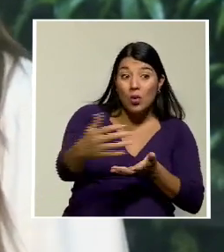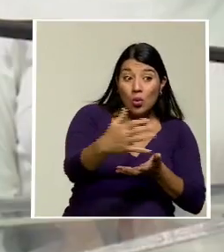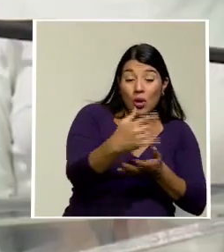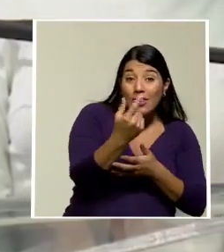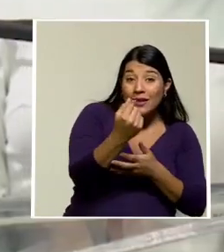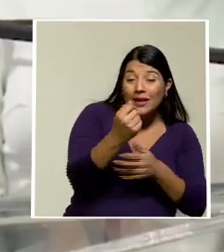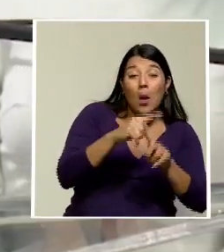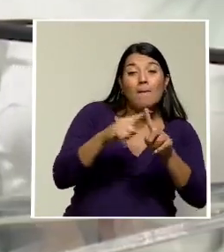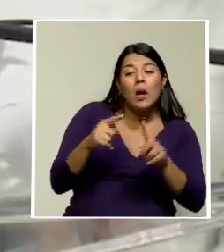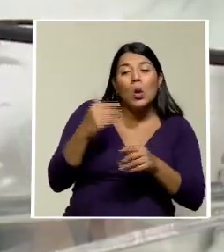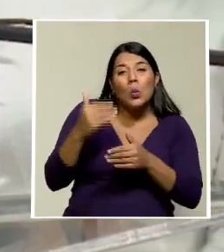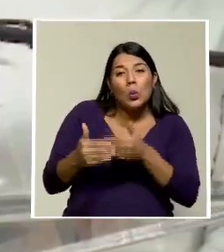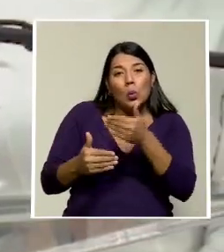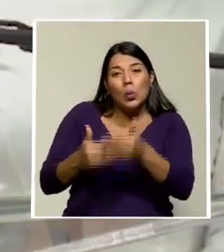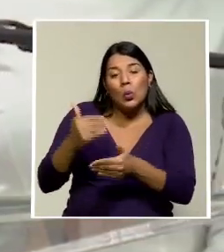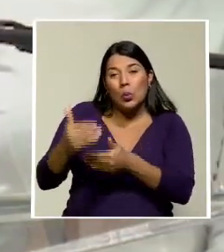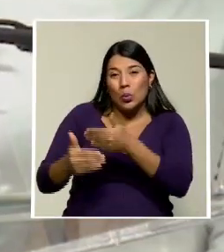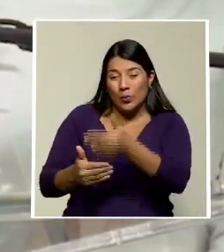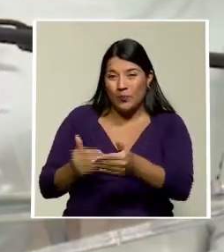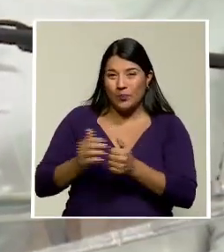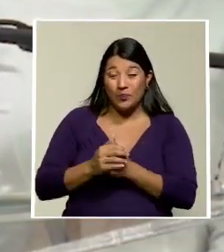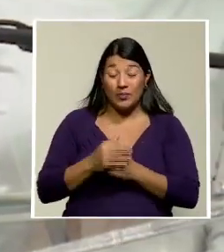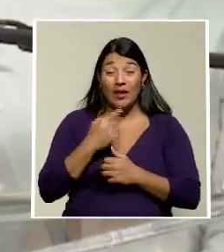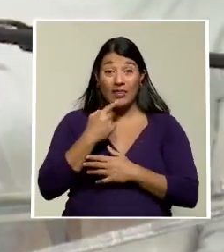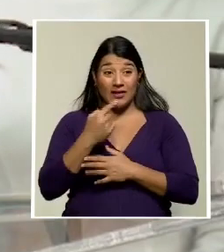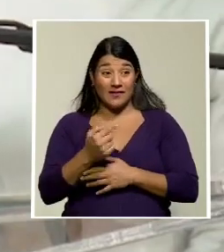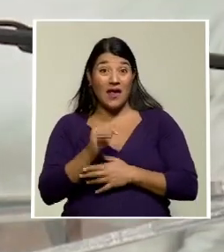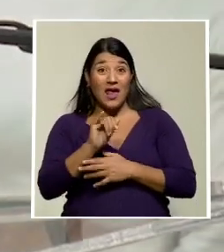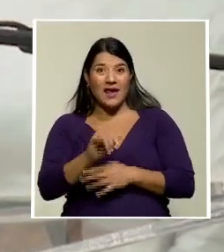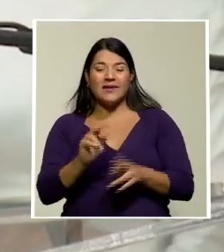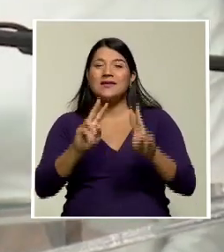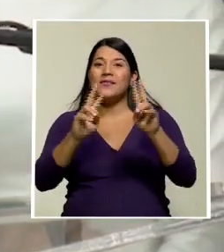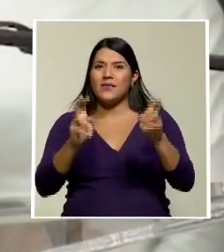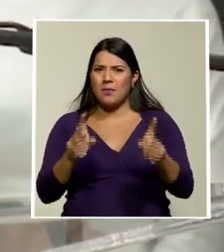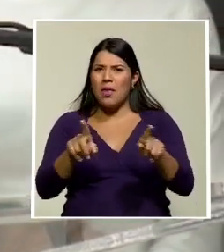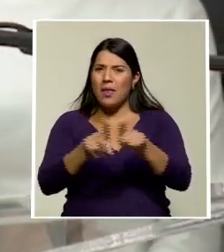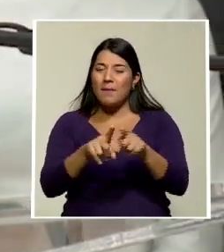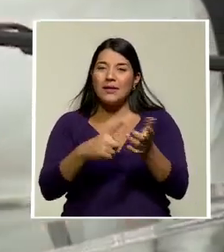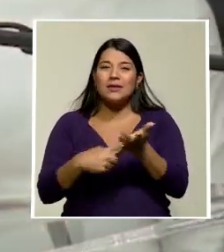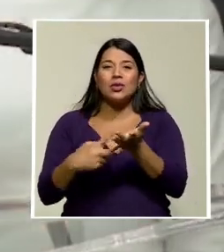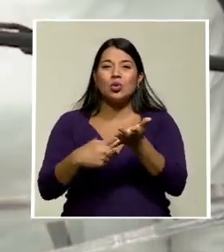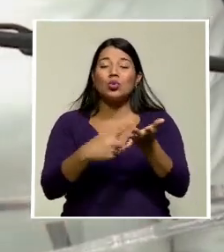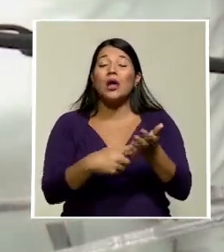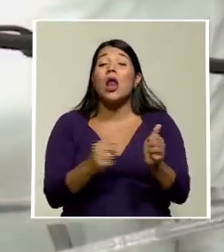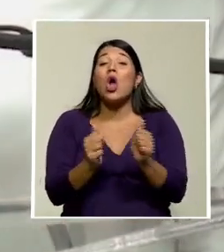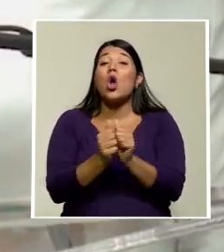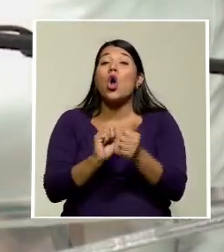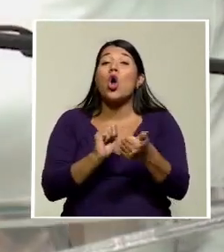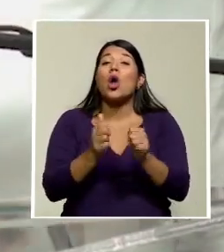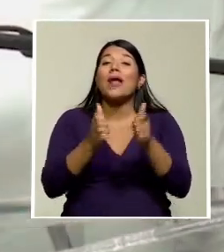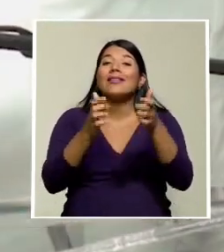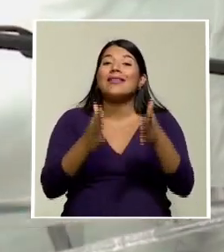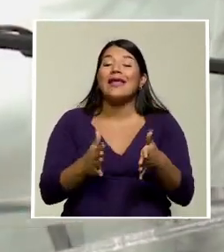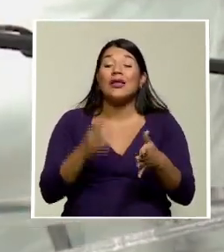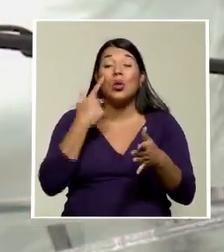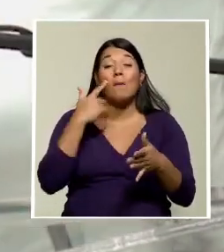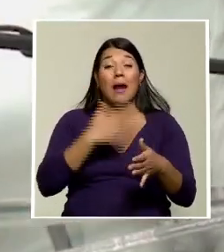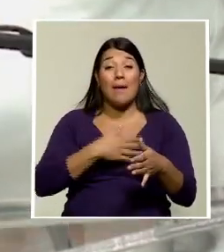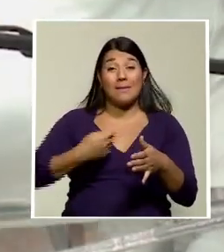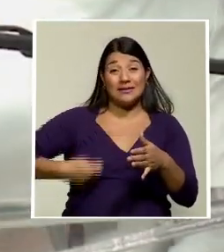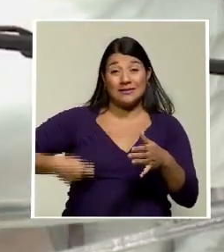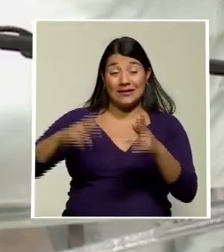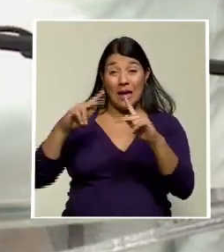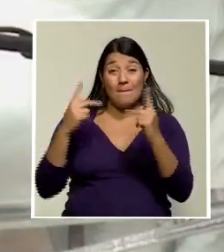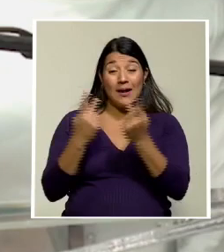progresiva. Correales indicó que eso también ha sido tema a tratar con el candidato presidencial del Partido Liberación